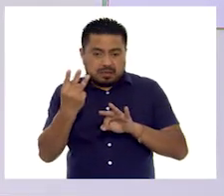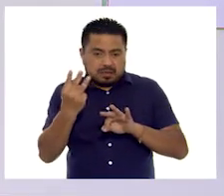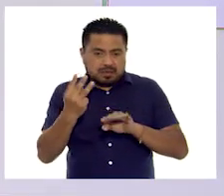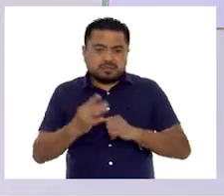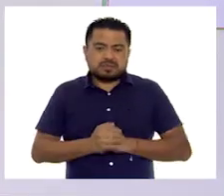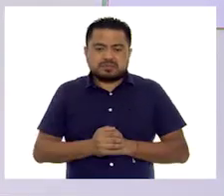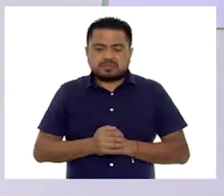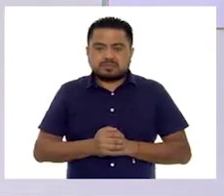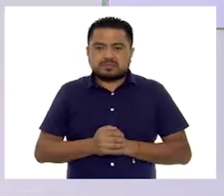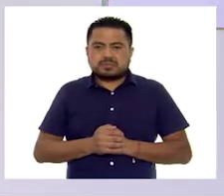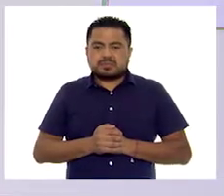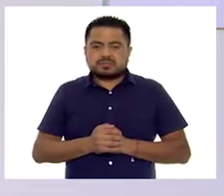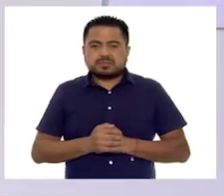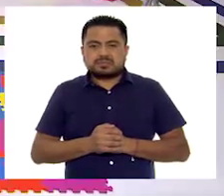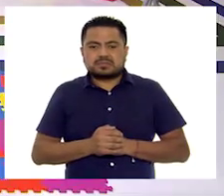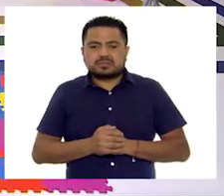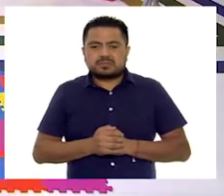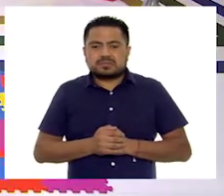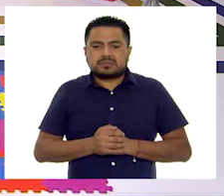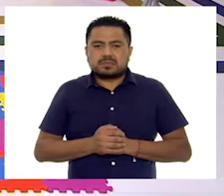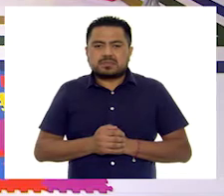dos, tres.